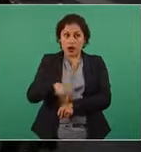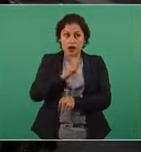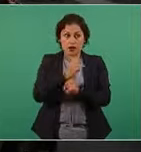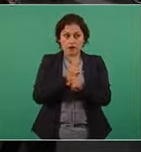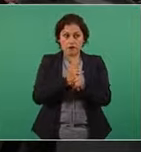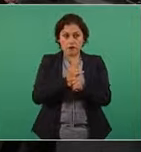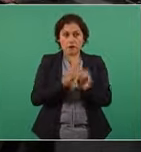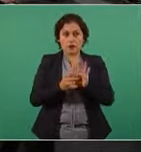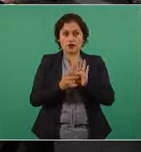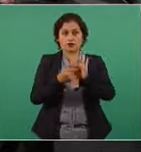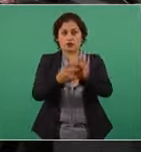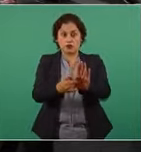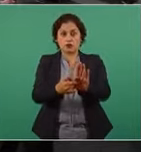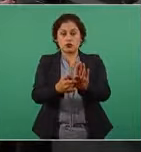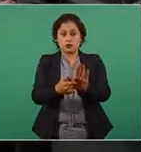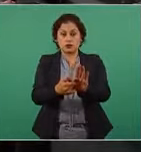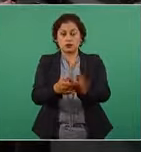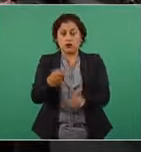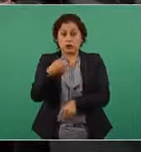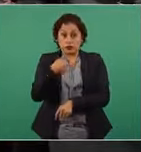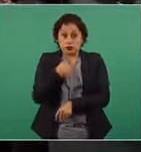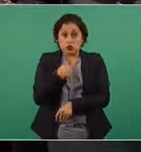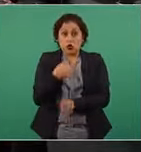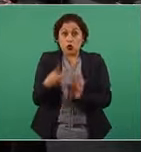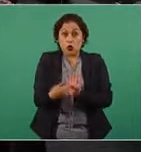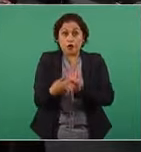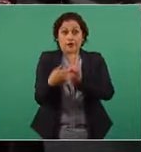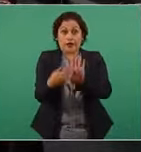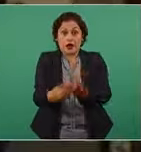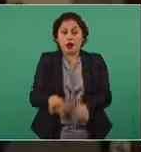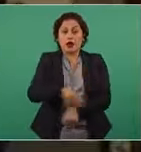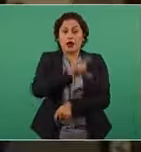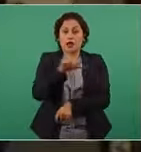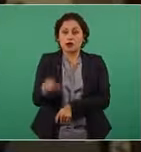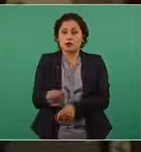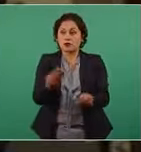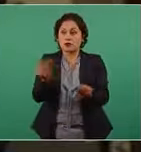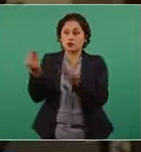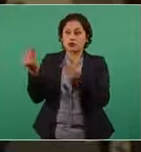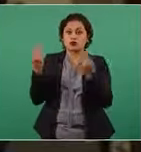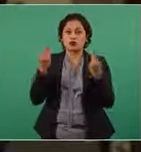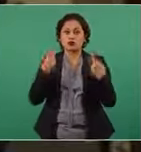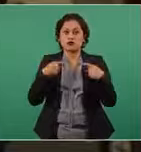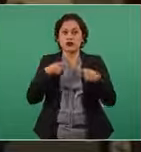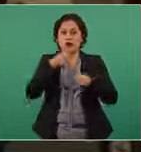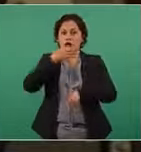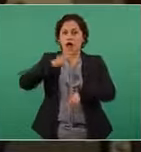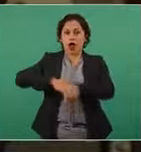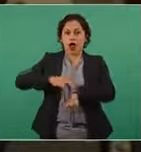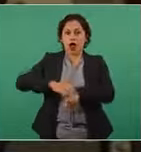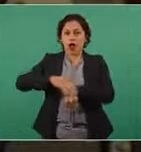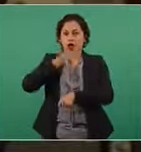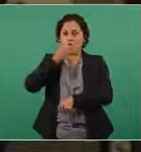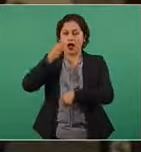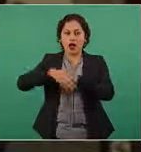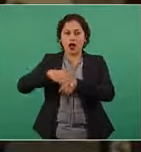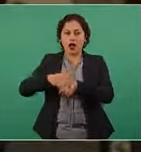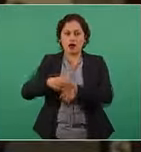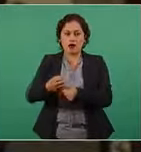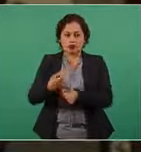me costó las amenazas y el acoso del colectivo yo si soy periodista